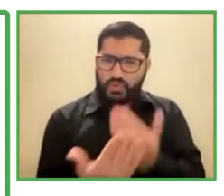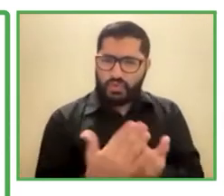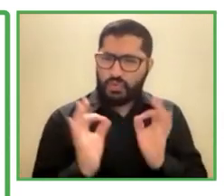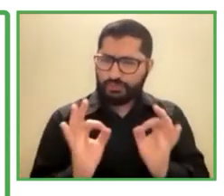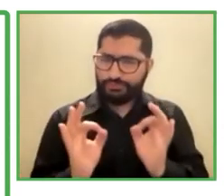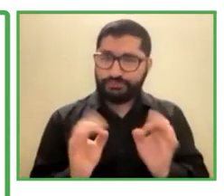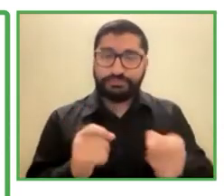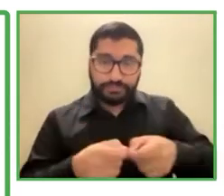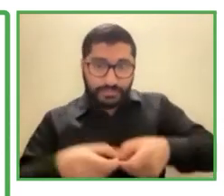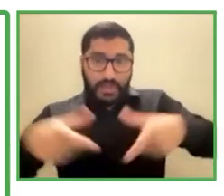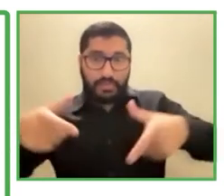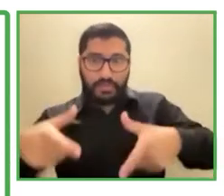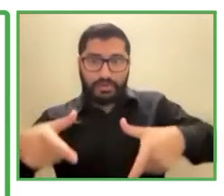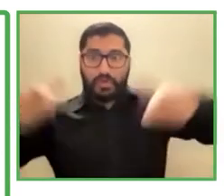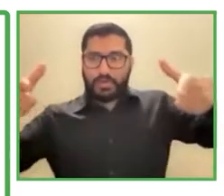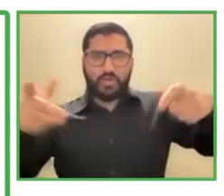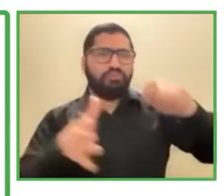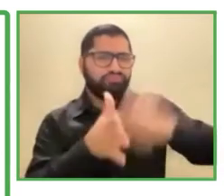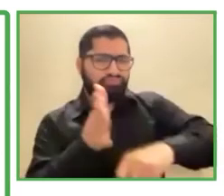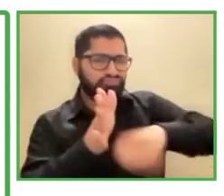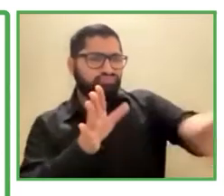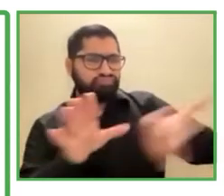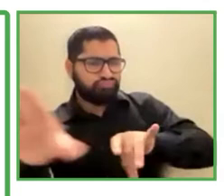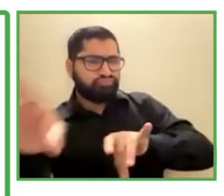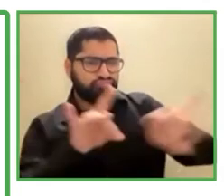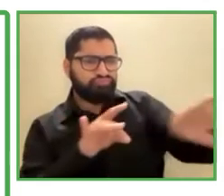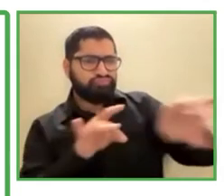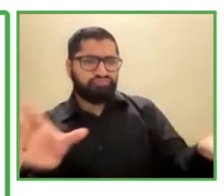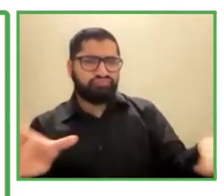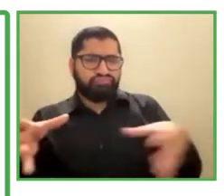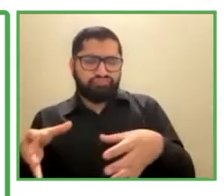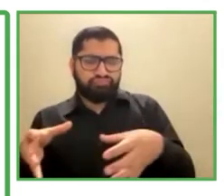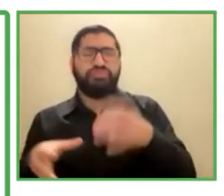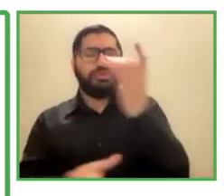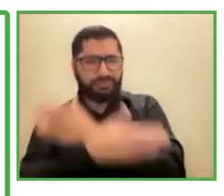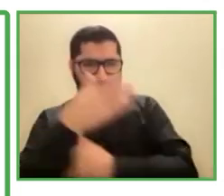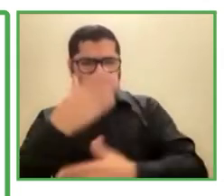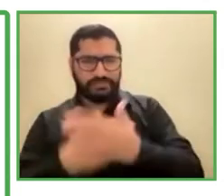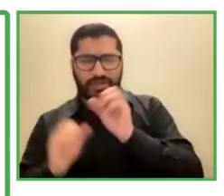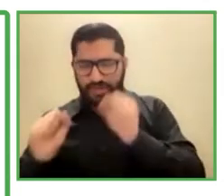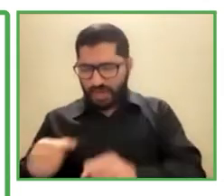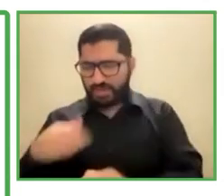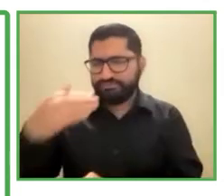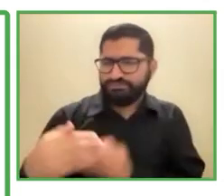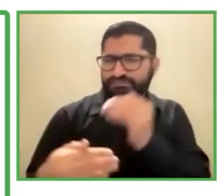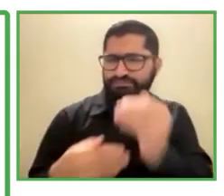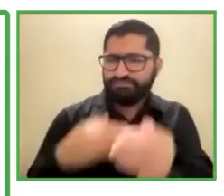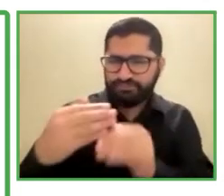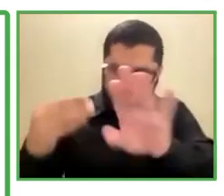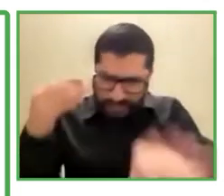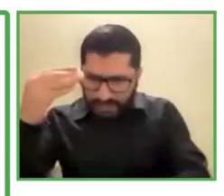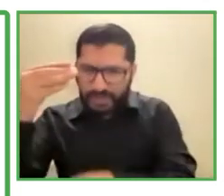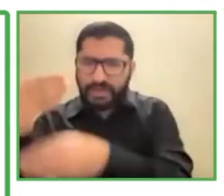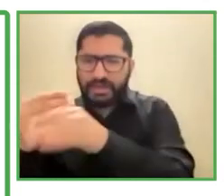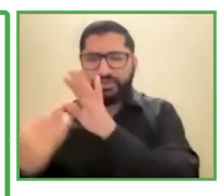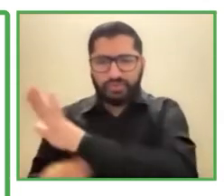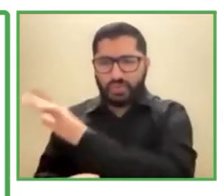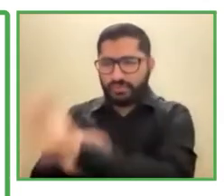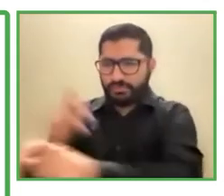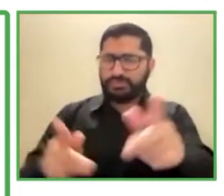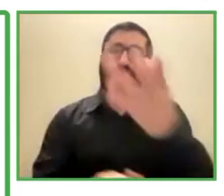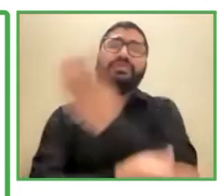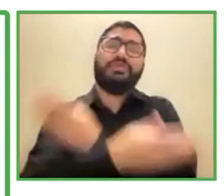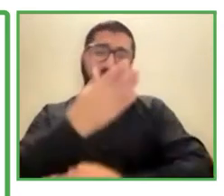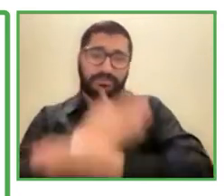discapacidad, e ir incorporando paulatinamente, ¿no es cierto?, más personas con discapacidad, pero que en un trabajo que sea inclusivo y que sea digno,